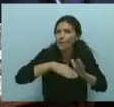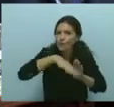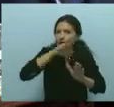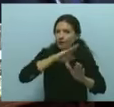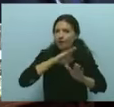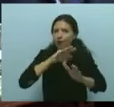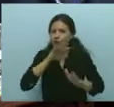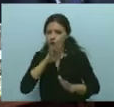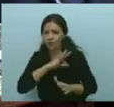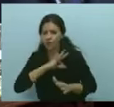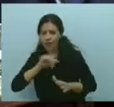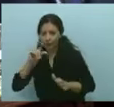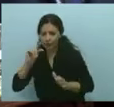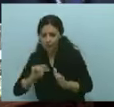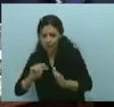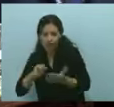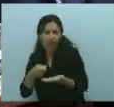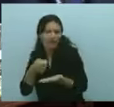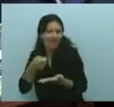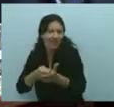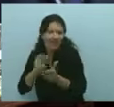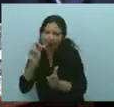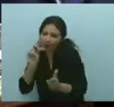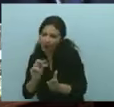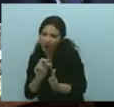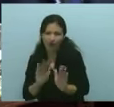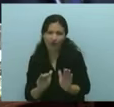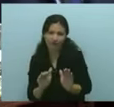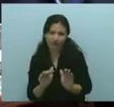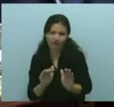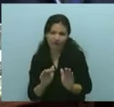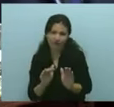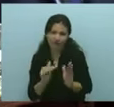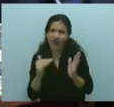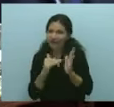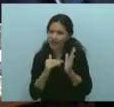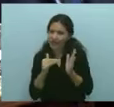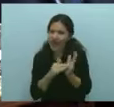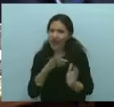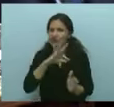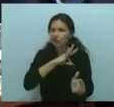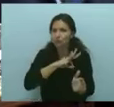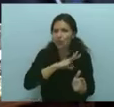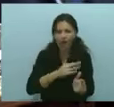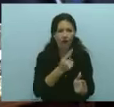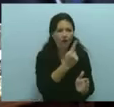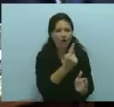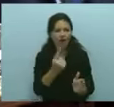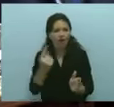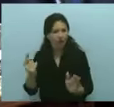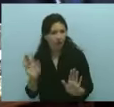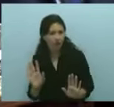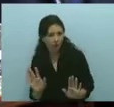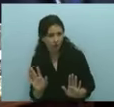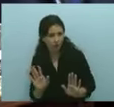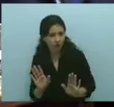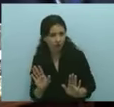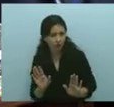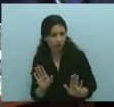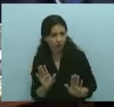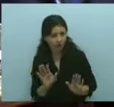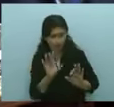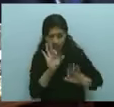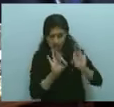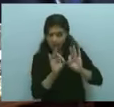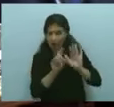es la equidad distributiva cuando uno tiene un problema de déficit. Y eso es lo que se refleja en el mensaje que envía